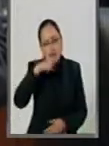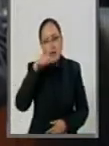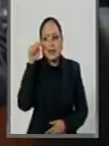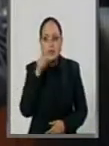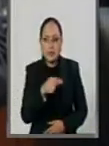mucho a Marta Palafox.